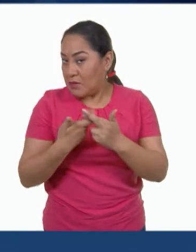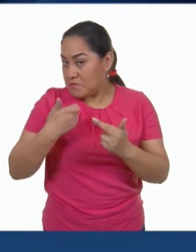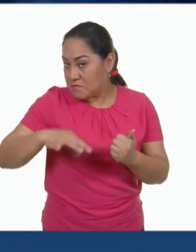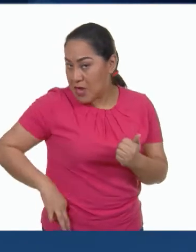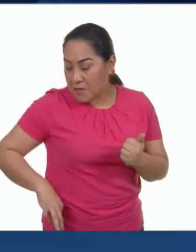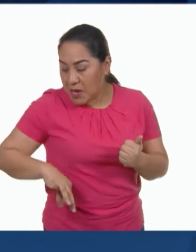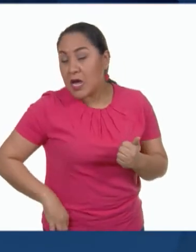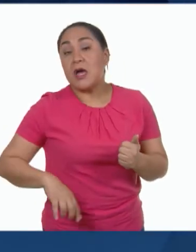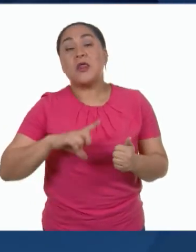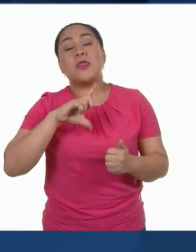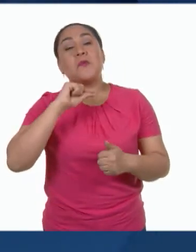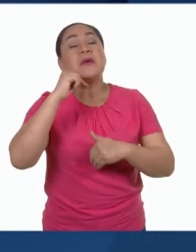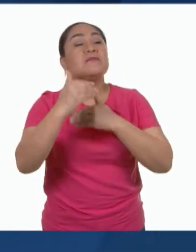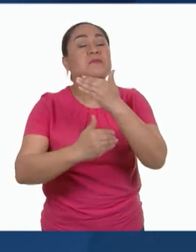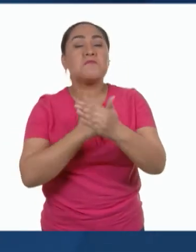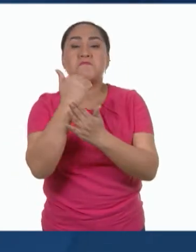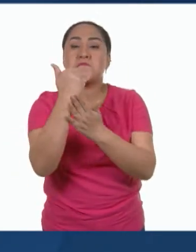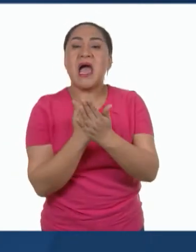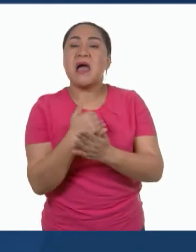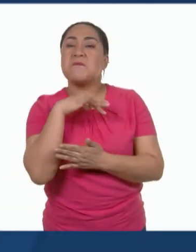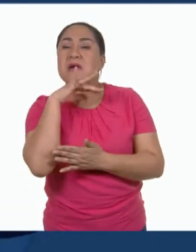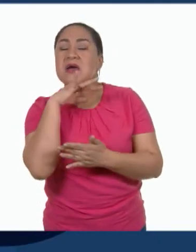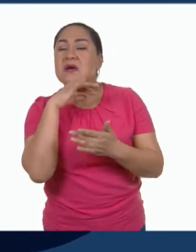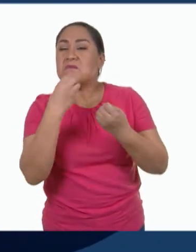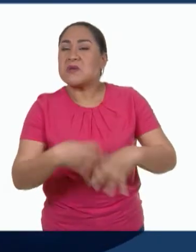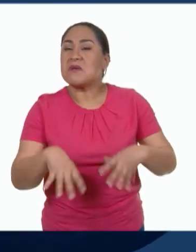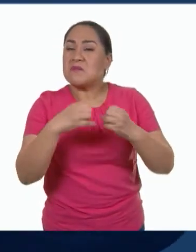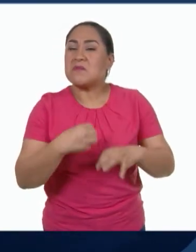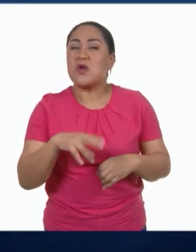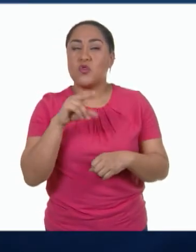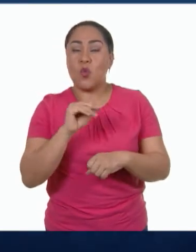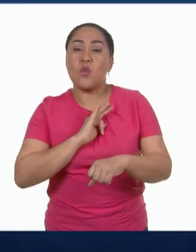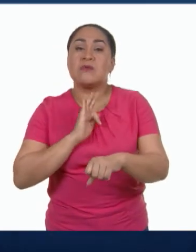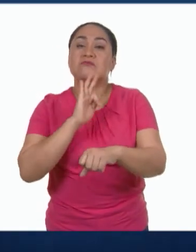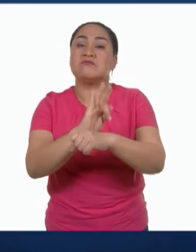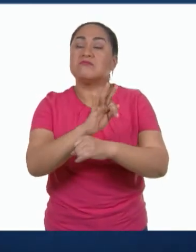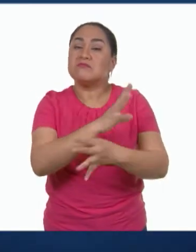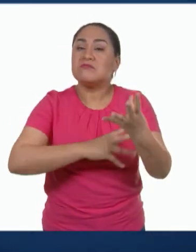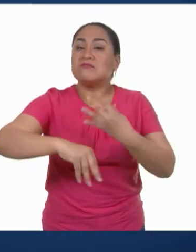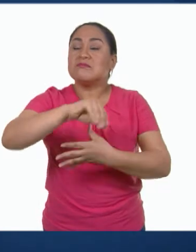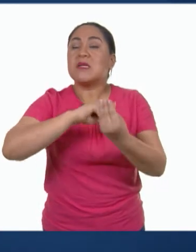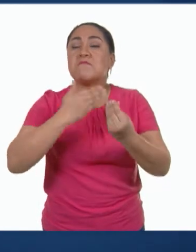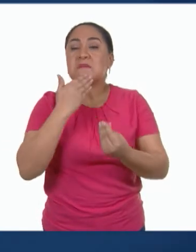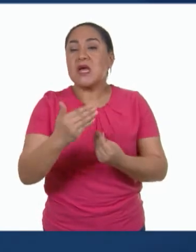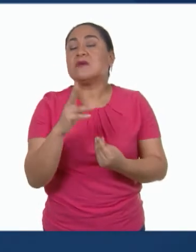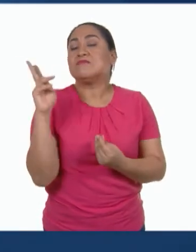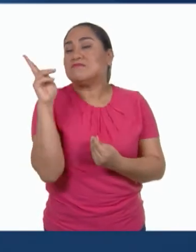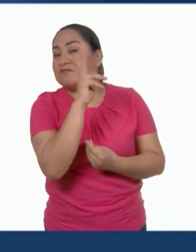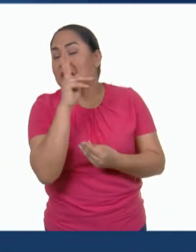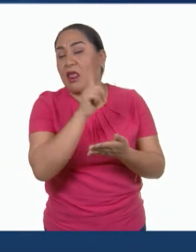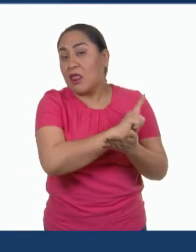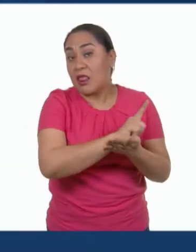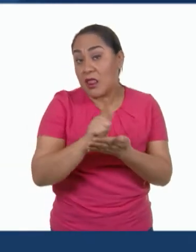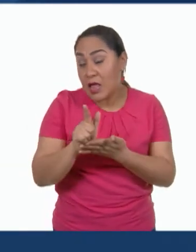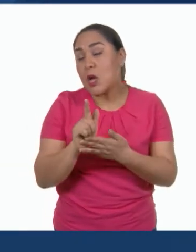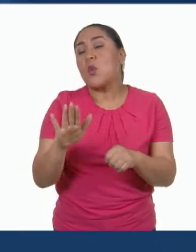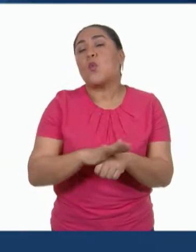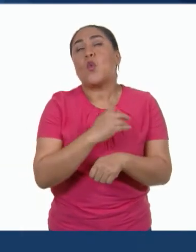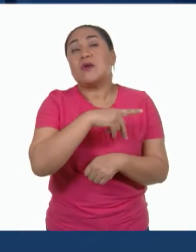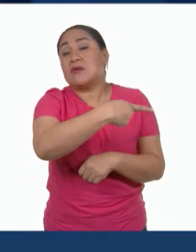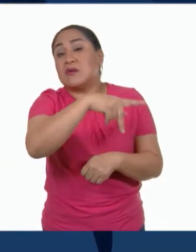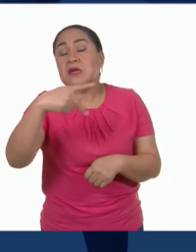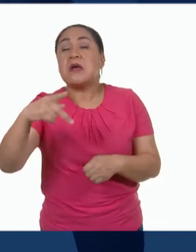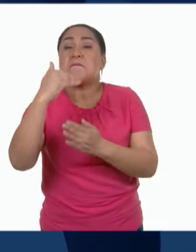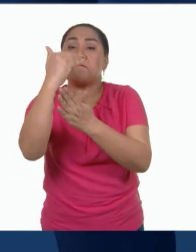la disminución de residuos se puede reflejar en la mejora progresiva de la calidad del aire y del agua, debido a una reducción de la